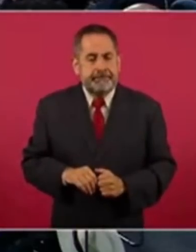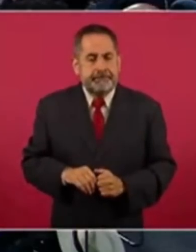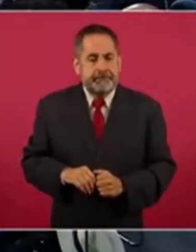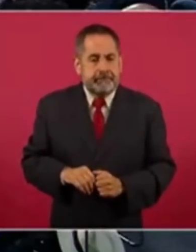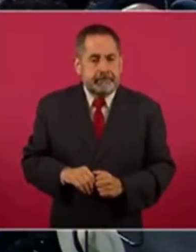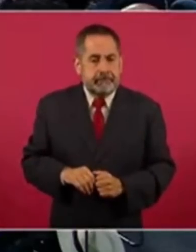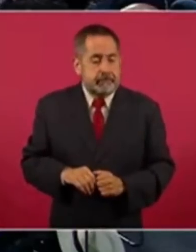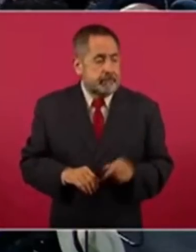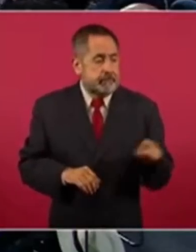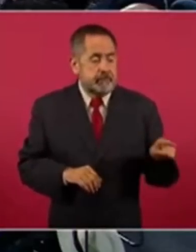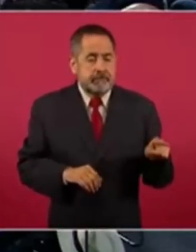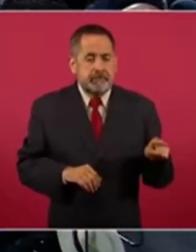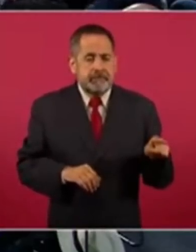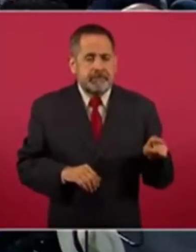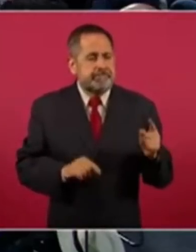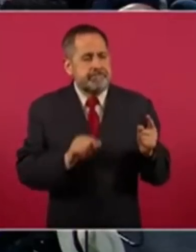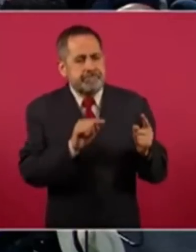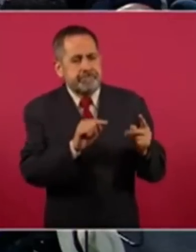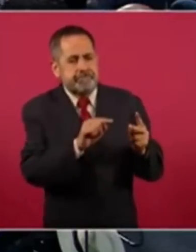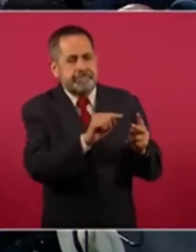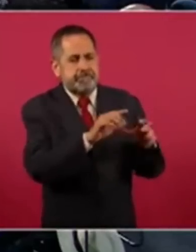todos los que